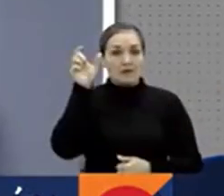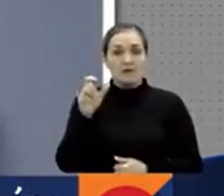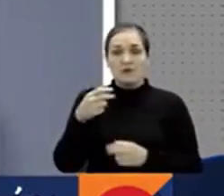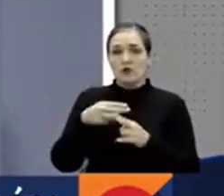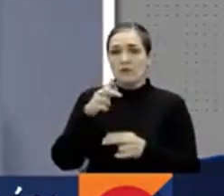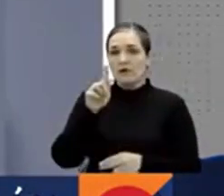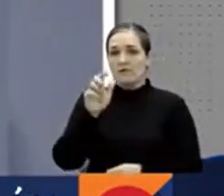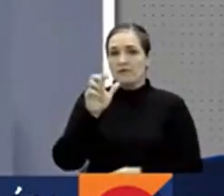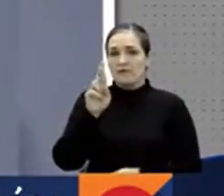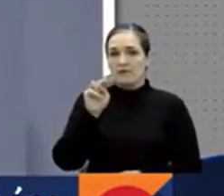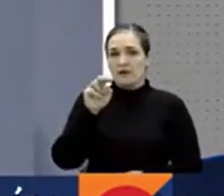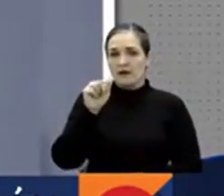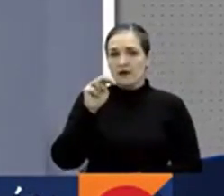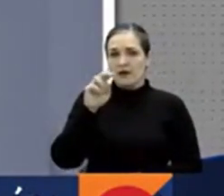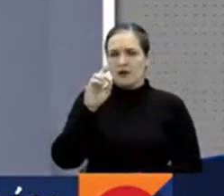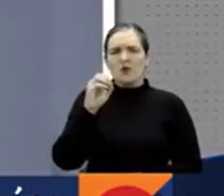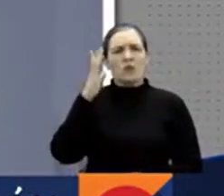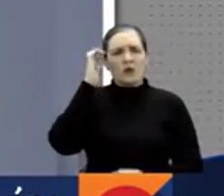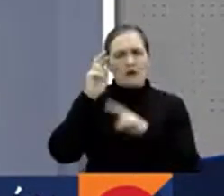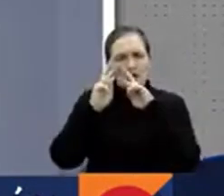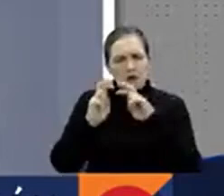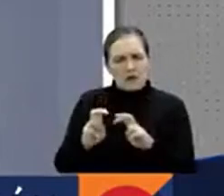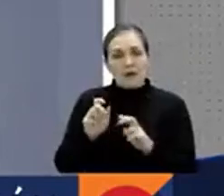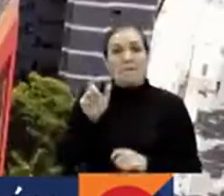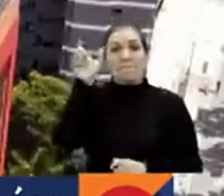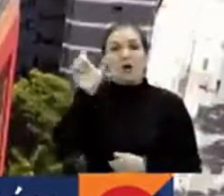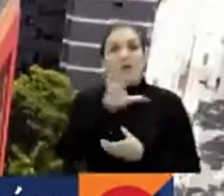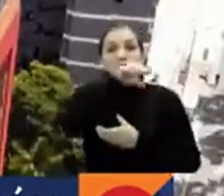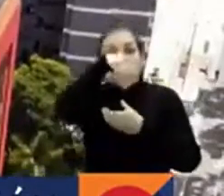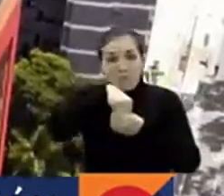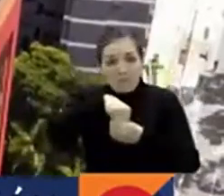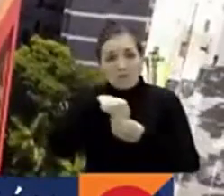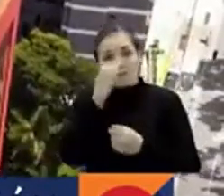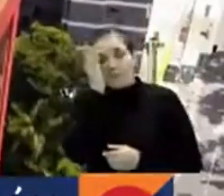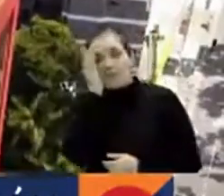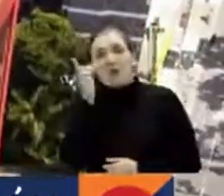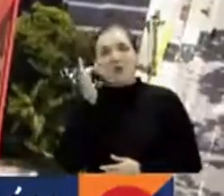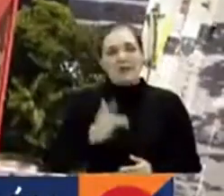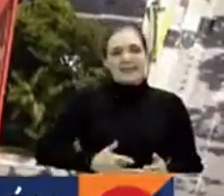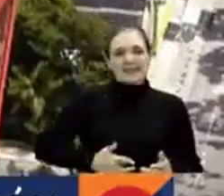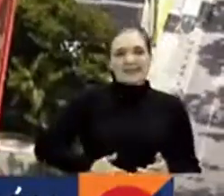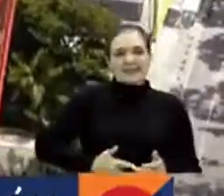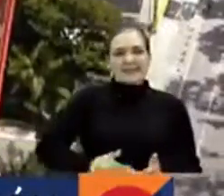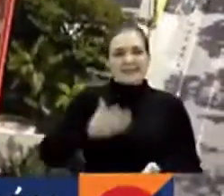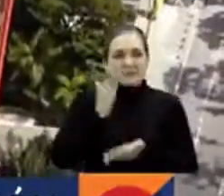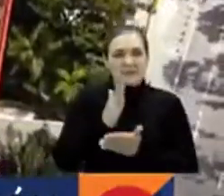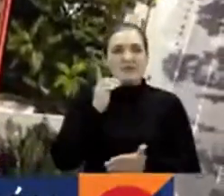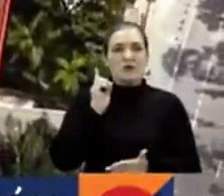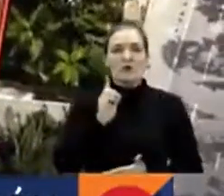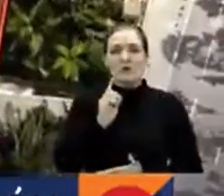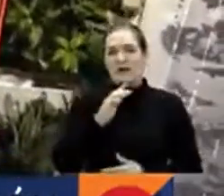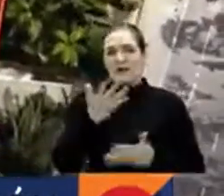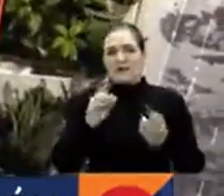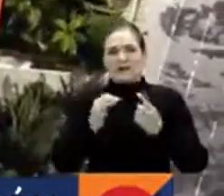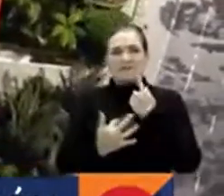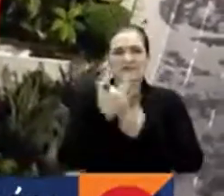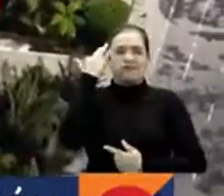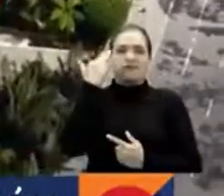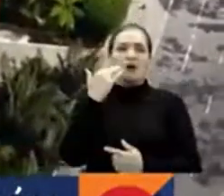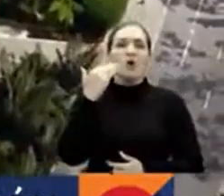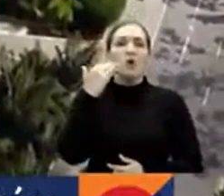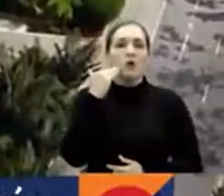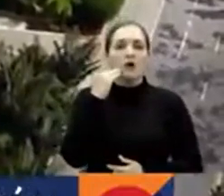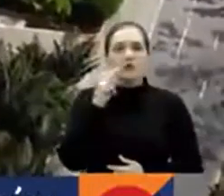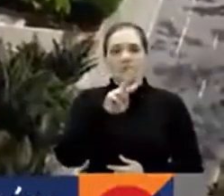la información preliminar de la investigación, el ciudadano extranjero falleció por intoxicación causada con monóxido de carbono el 26 de agosto de